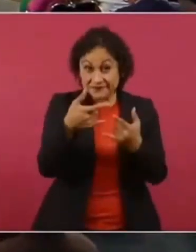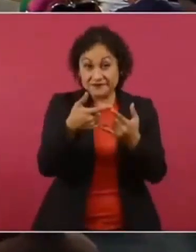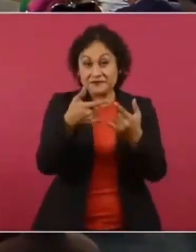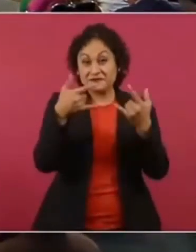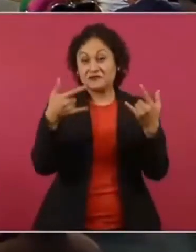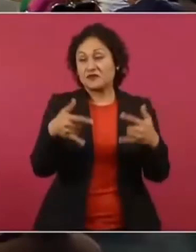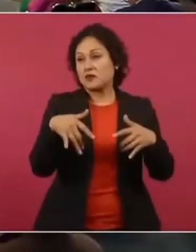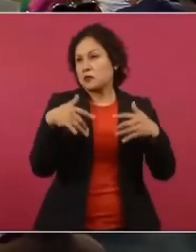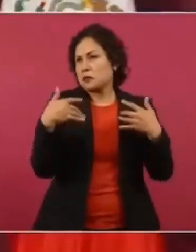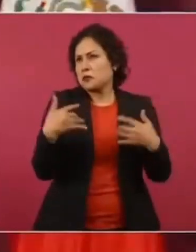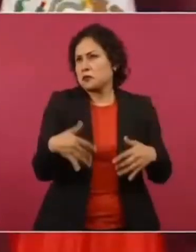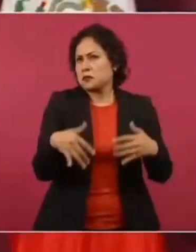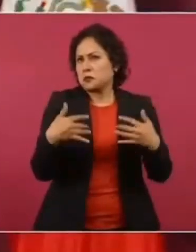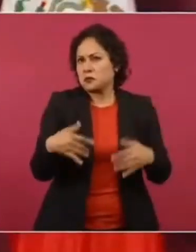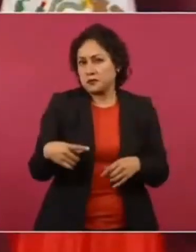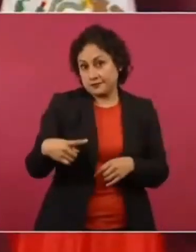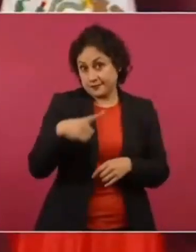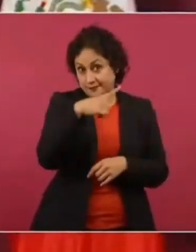Bueno.